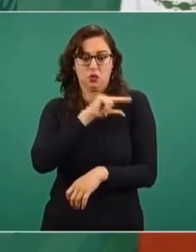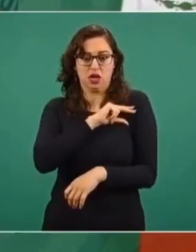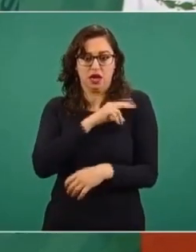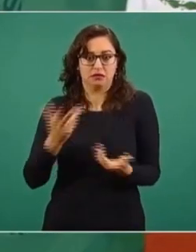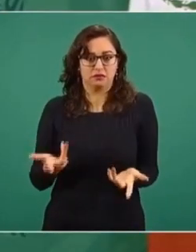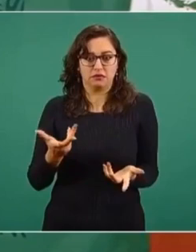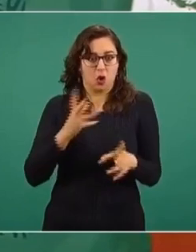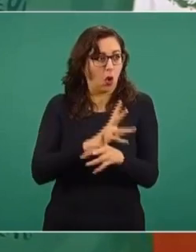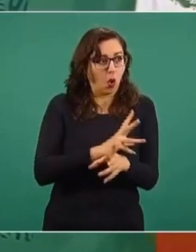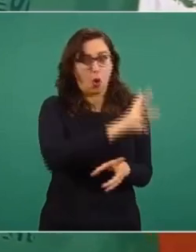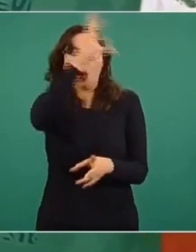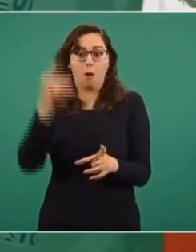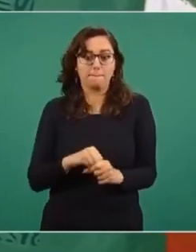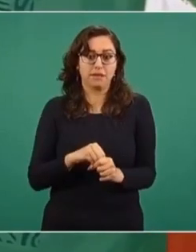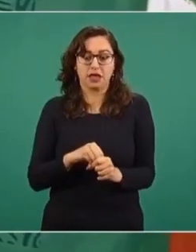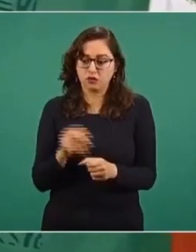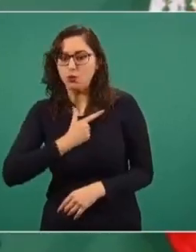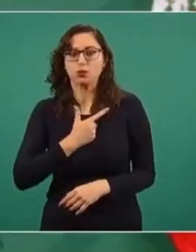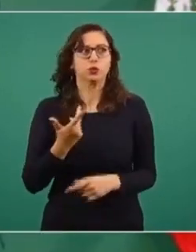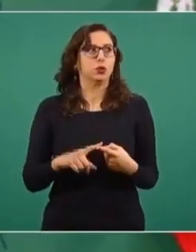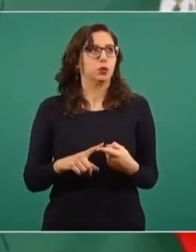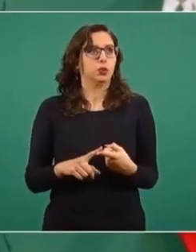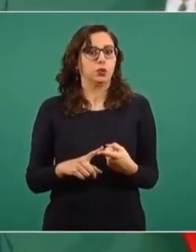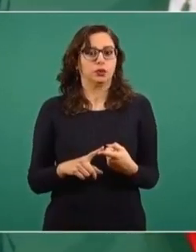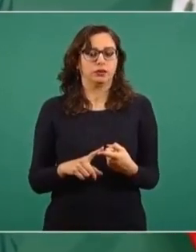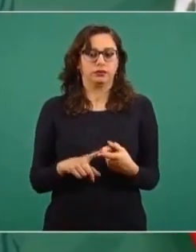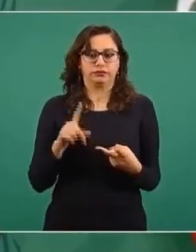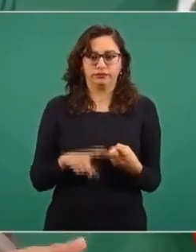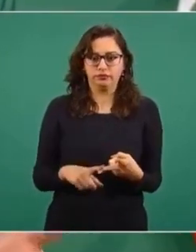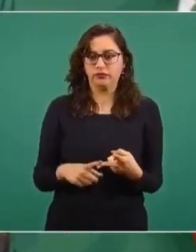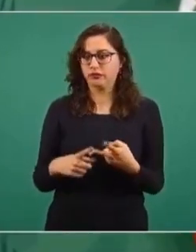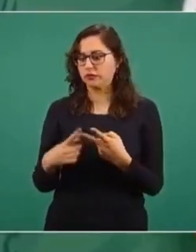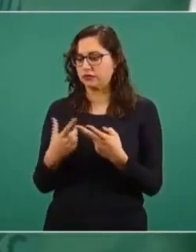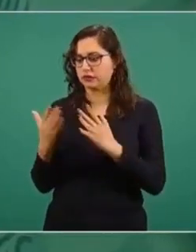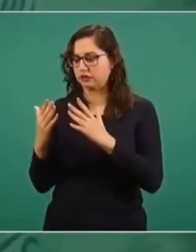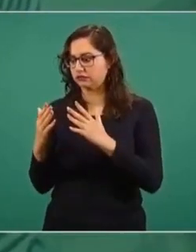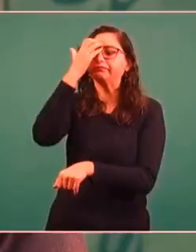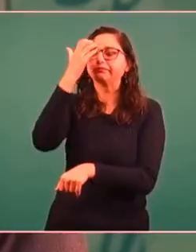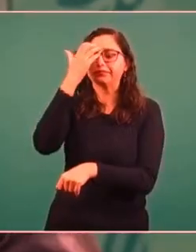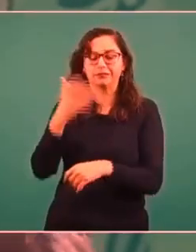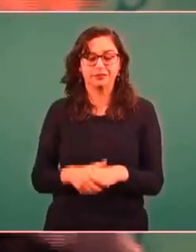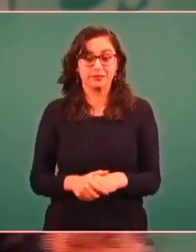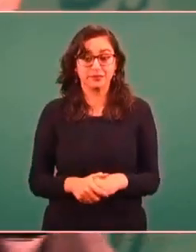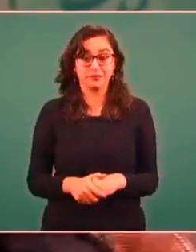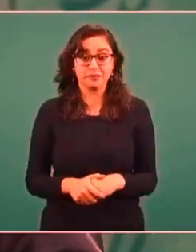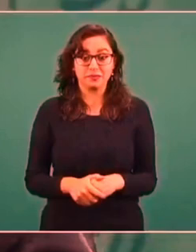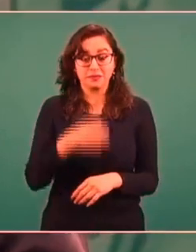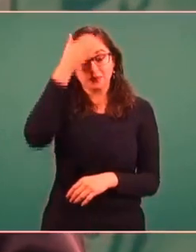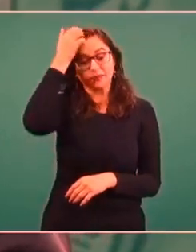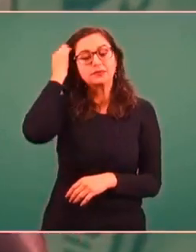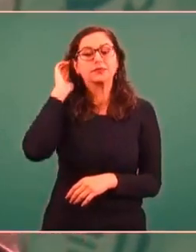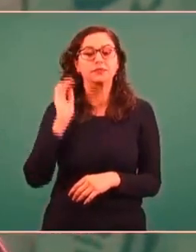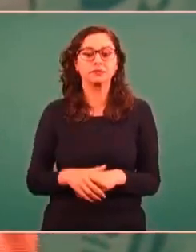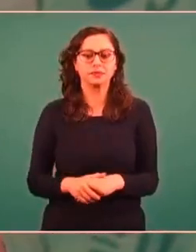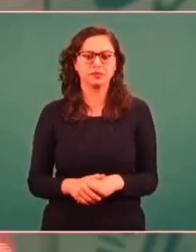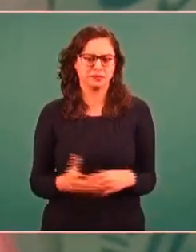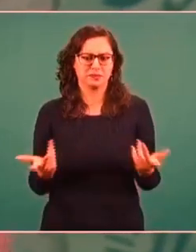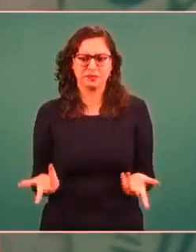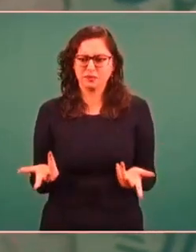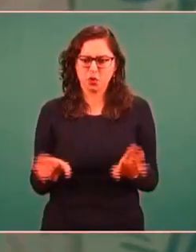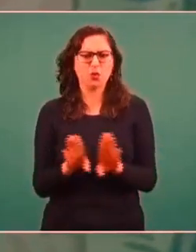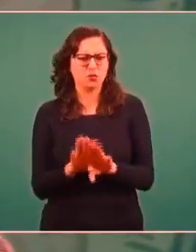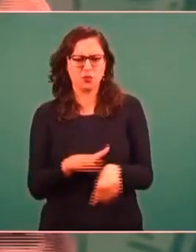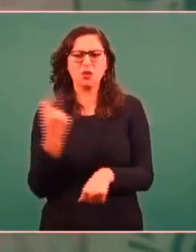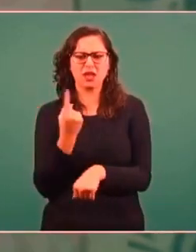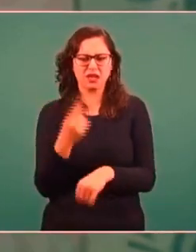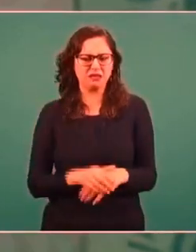lo que hacemos. Lo que hacemos en público y lo que hacemos en privado. Y eso, ¿quién lo regula? ¿Quién lo controla?